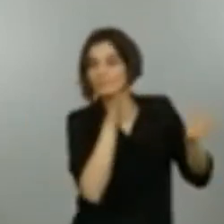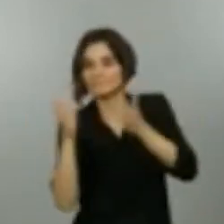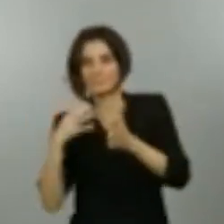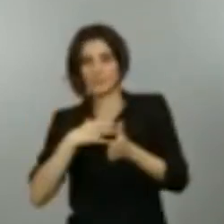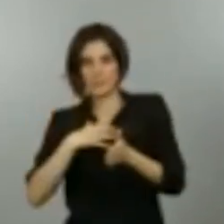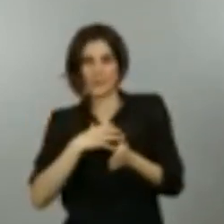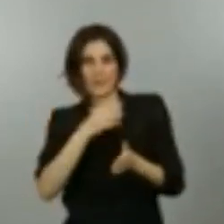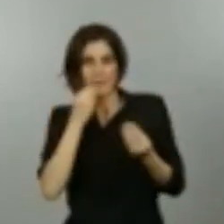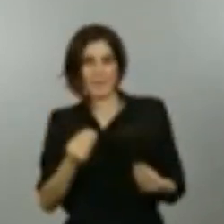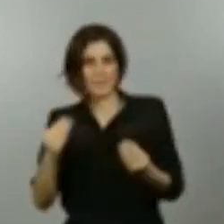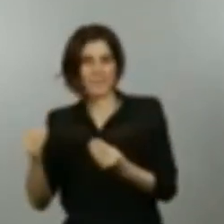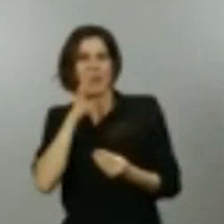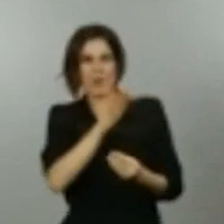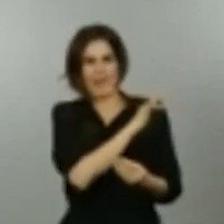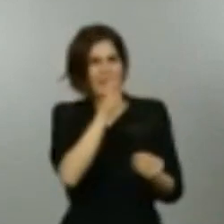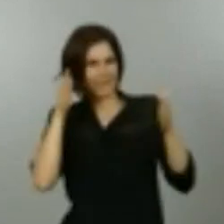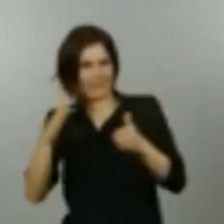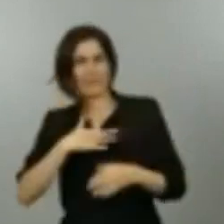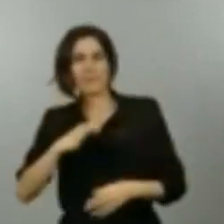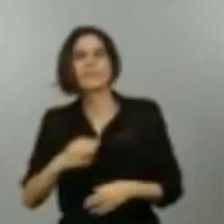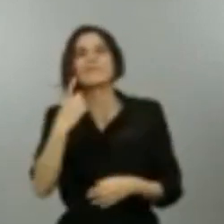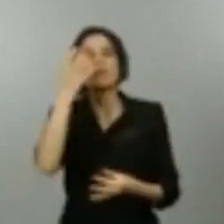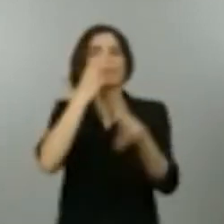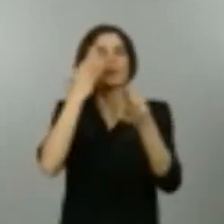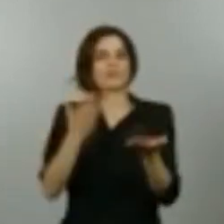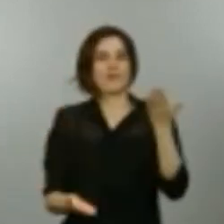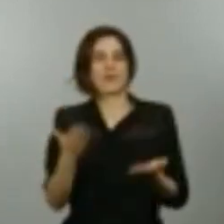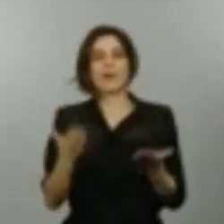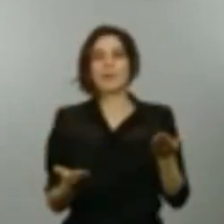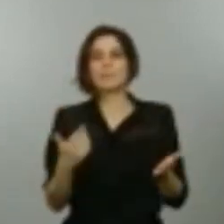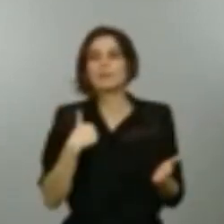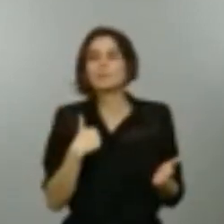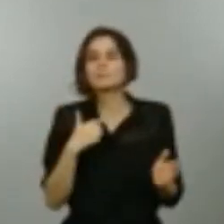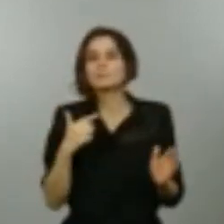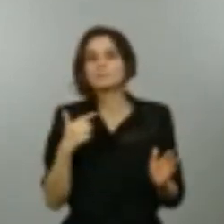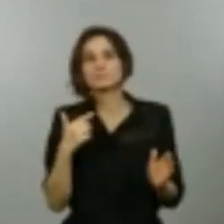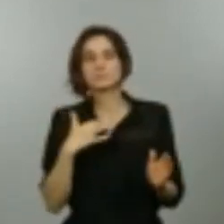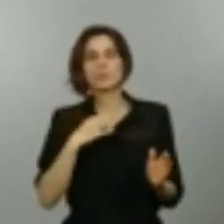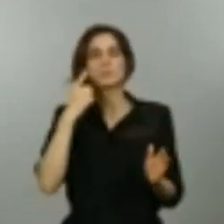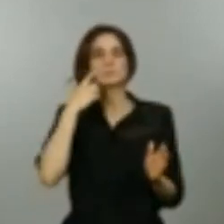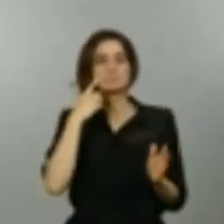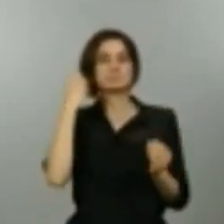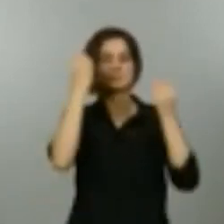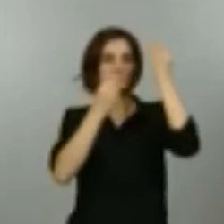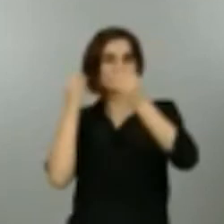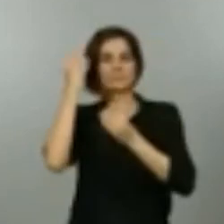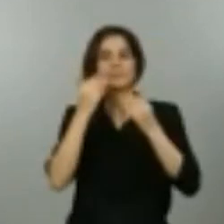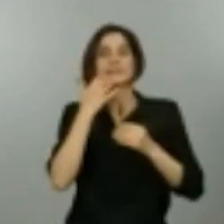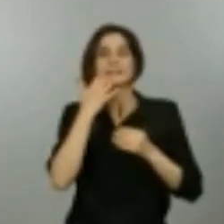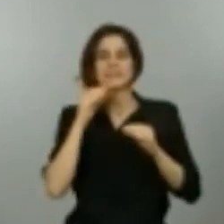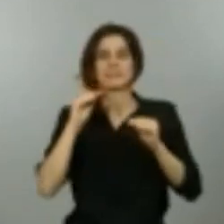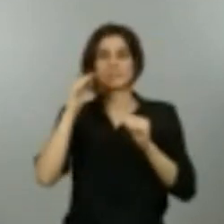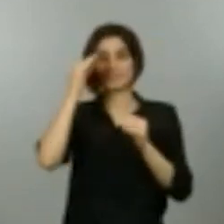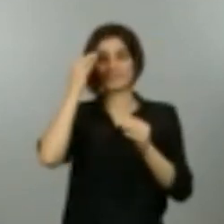principio yo no veo por qué no podría hacerlo si ha cumplido o si consigue los criterios que